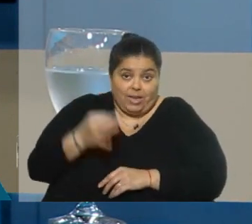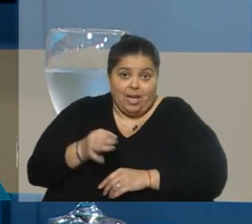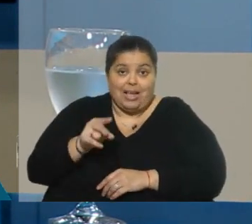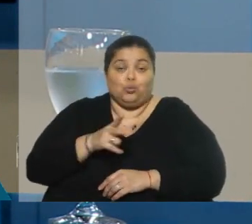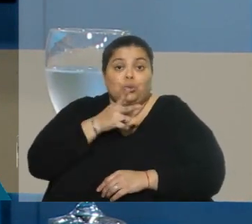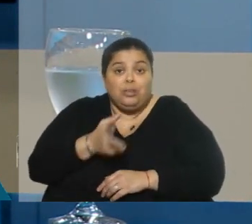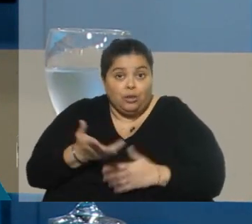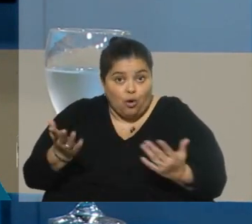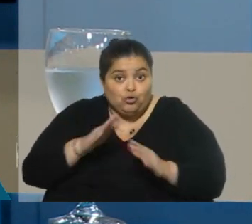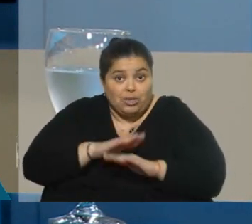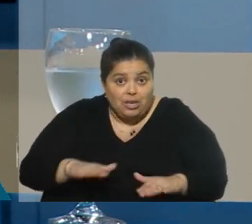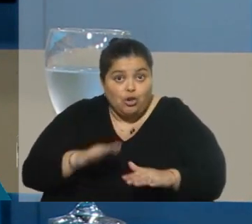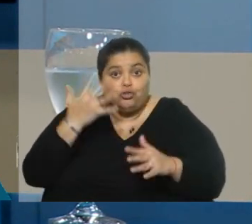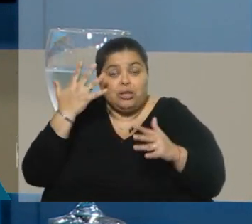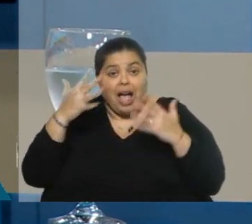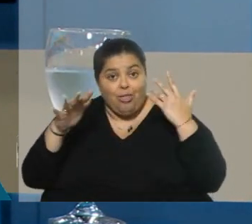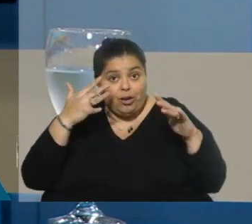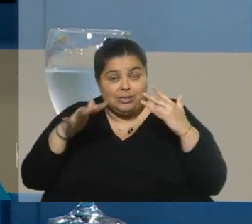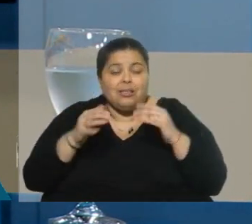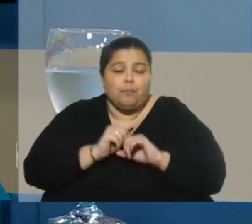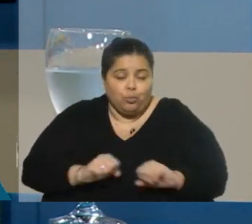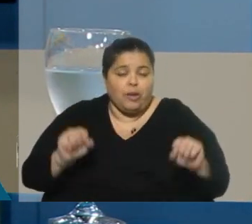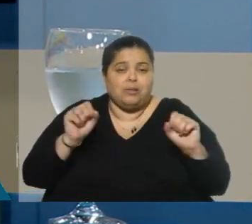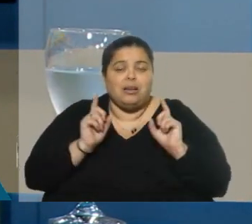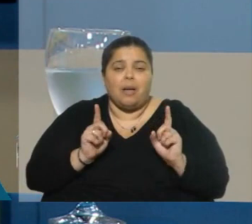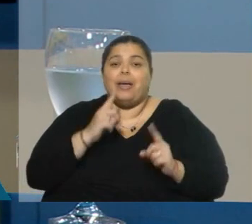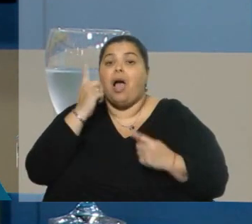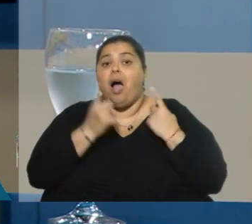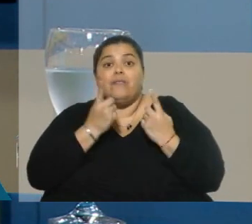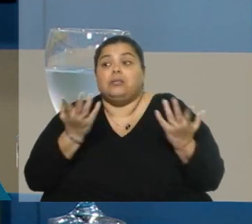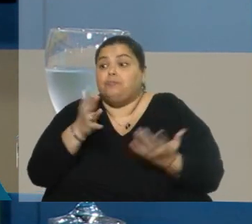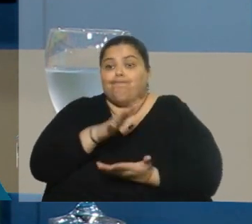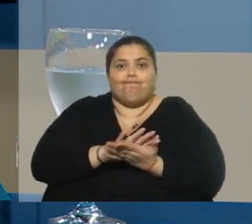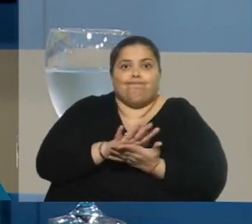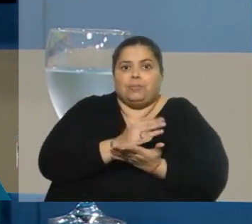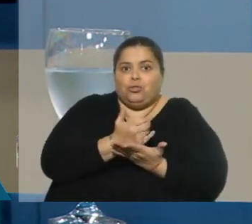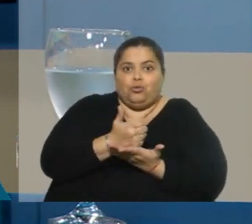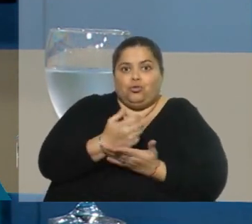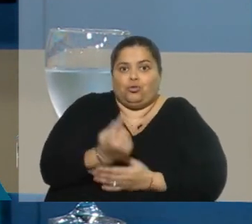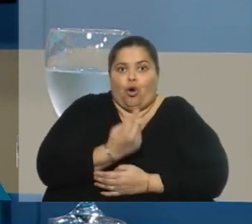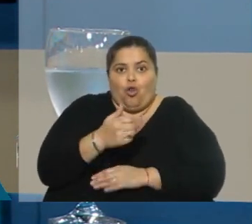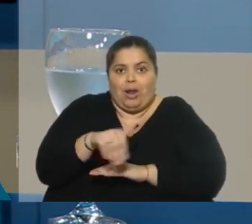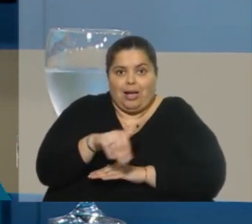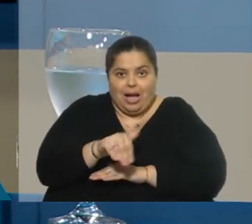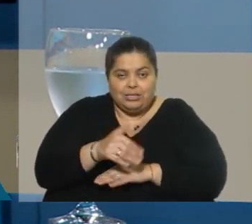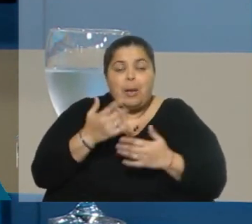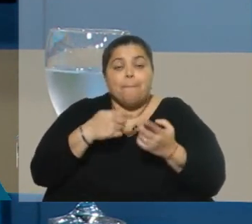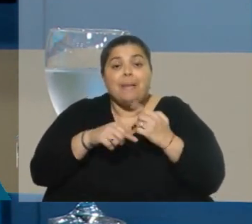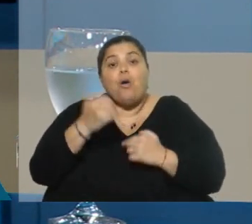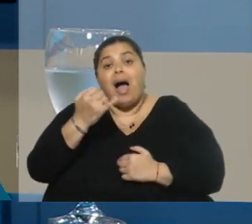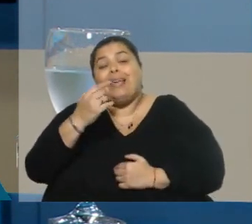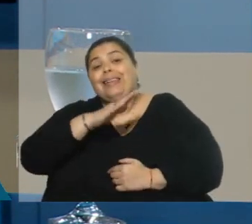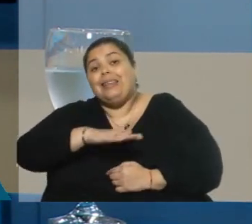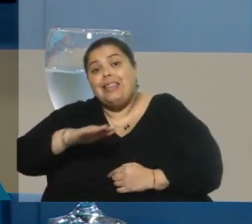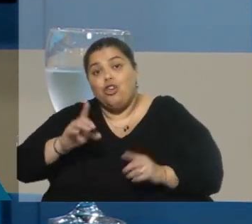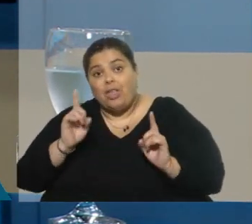niños y adolescentes y por eso aparecen repentinamente o inesperadamente en condición de calle. También hay niños que, por supuesto, están en